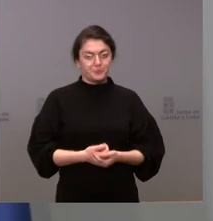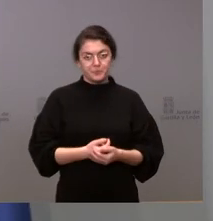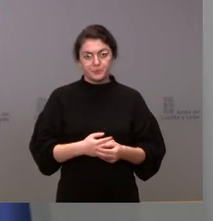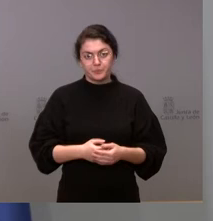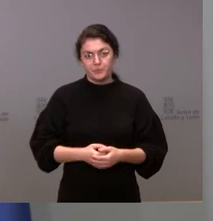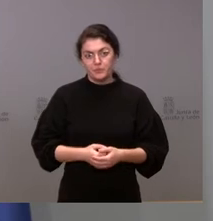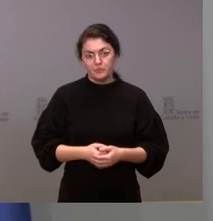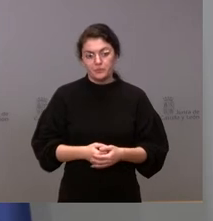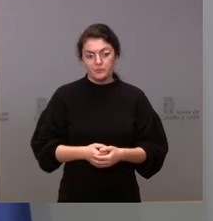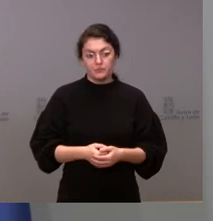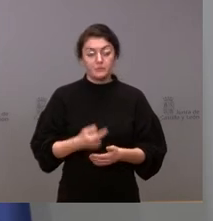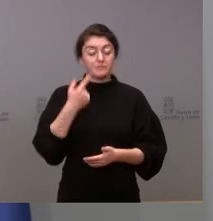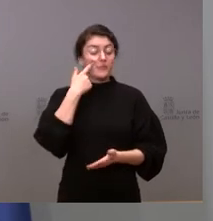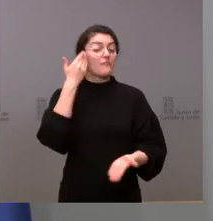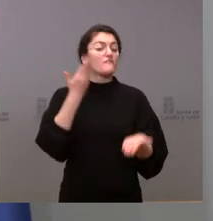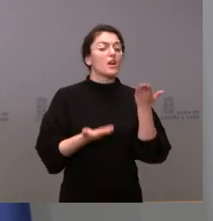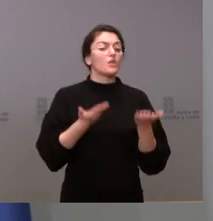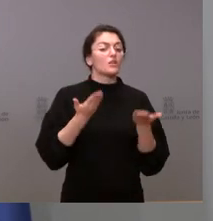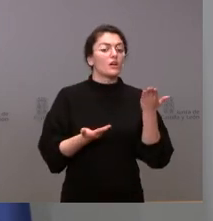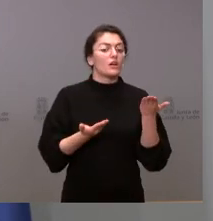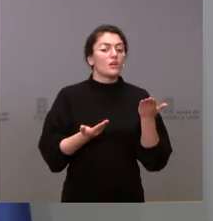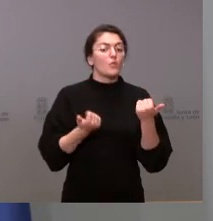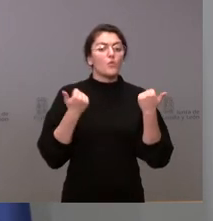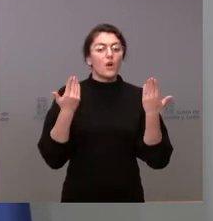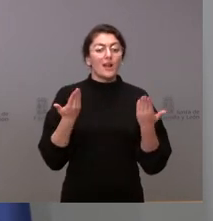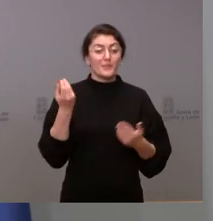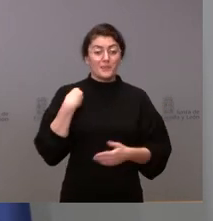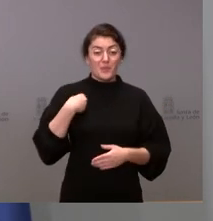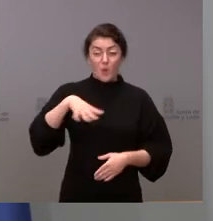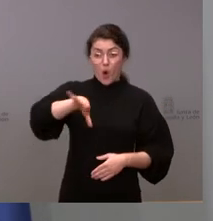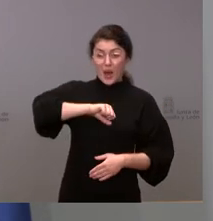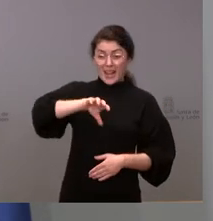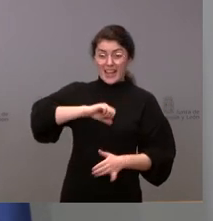bueno lo que podemos valorar es que el descenso de la incidencia ha sido muy notable